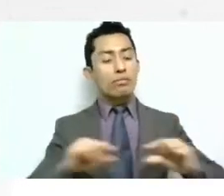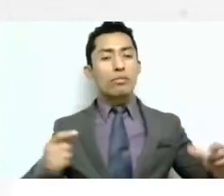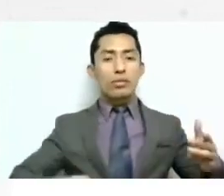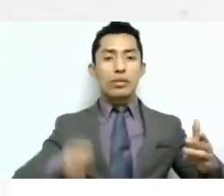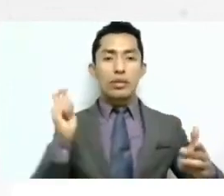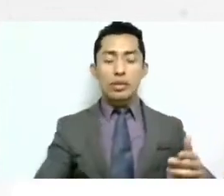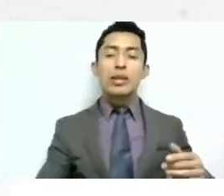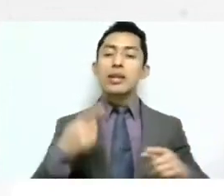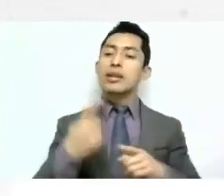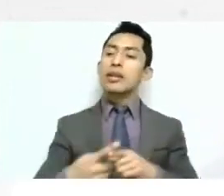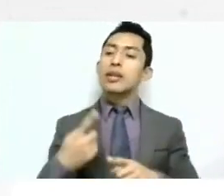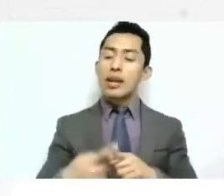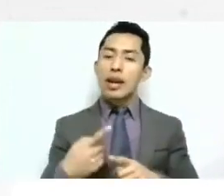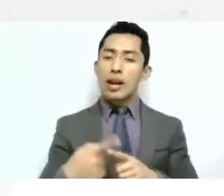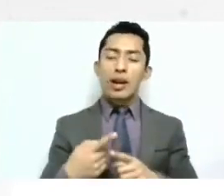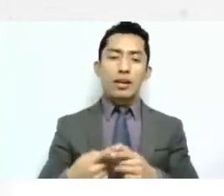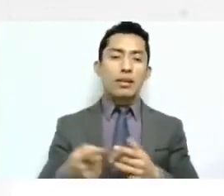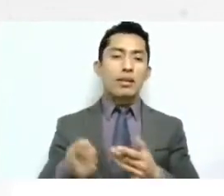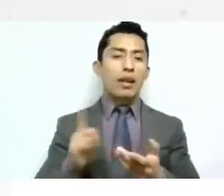actúan